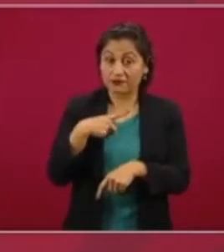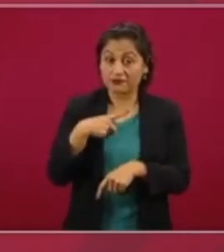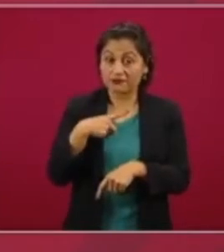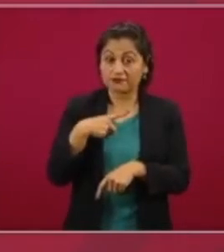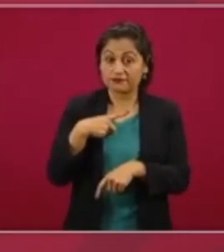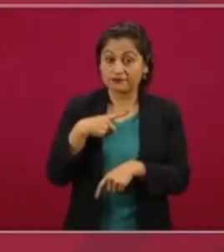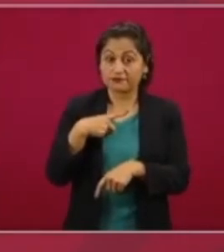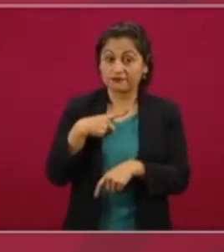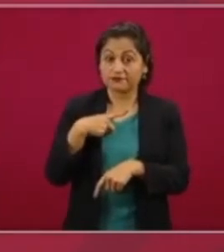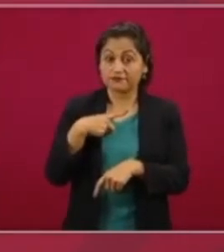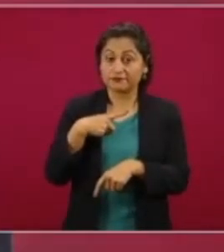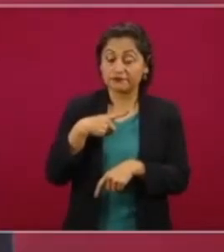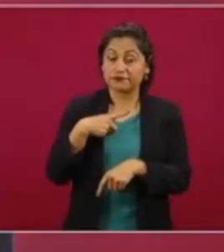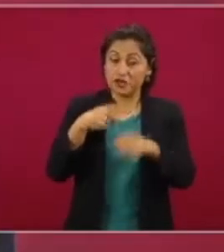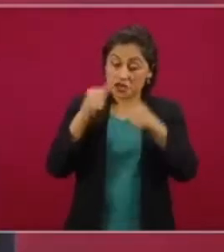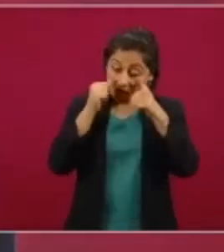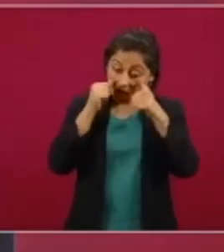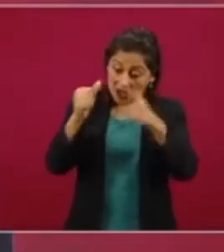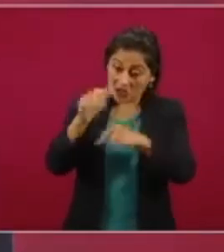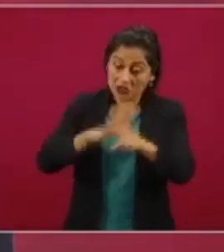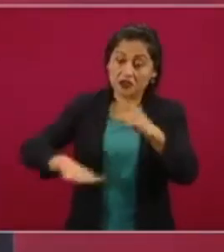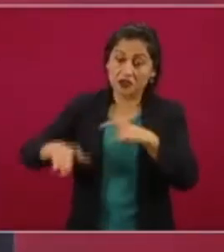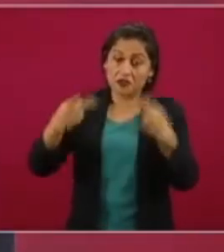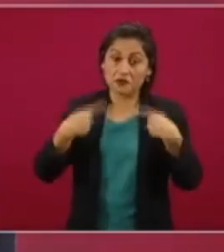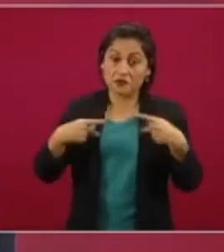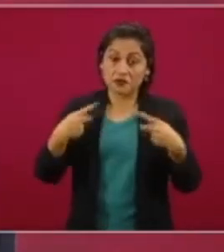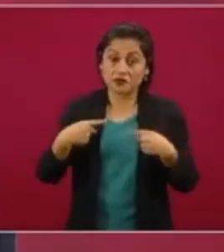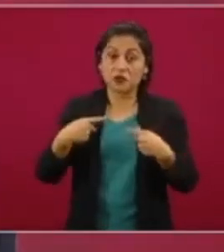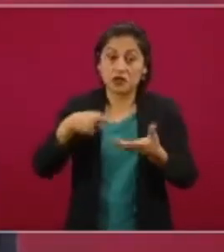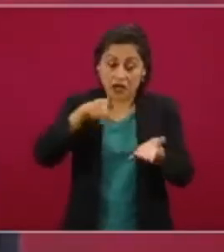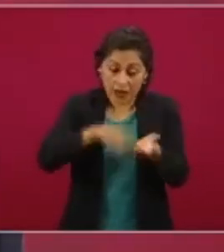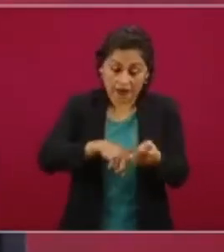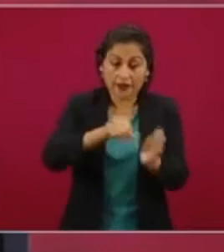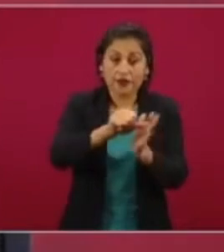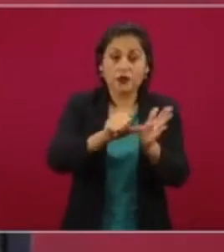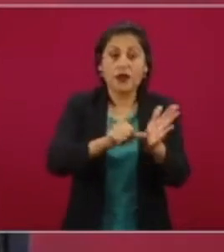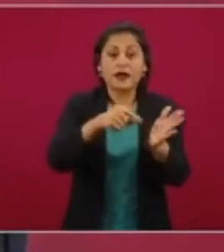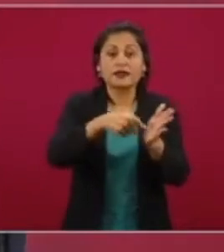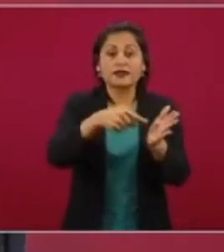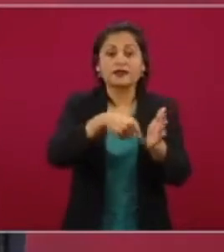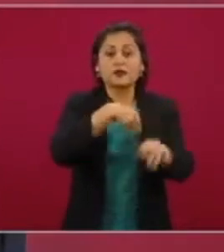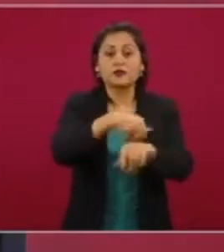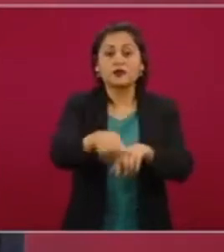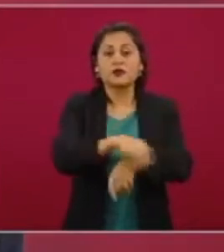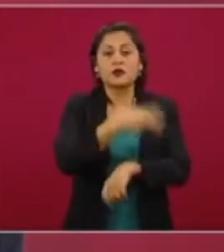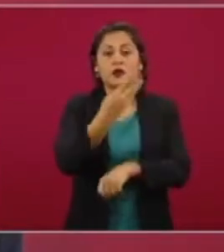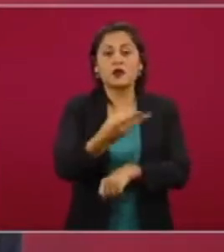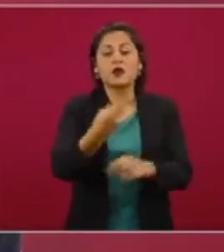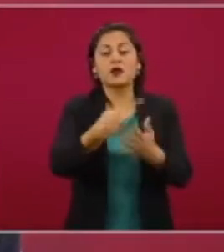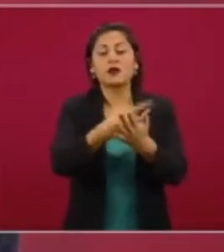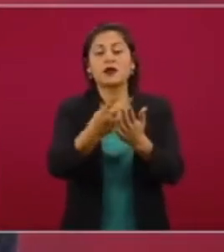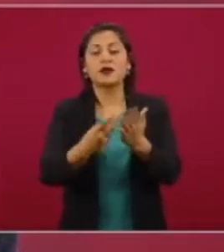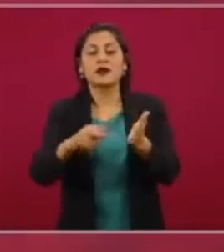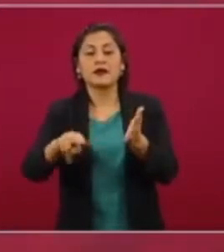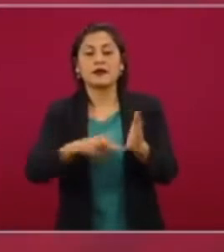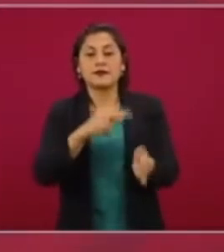gente lo que había dicho en el artículo tercero del plan de San Luis, de que se iban a devolver las tierras